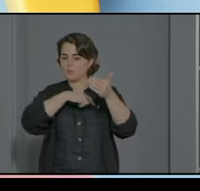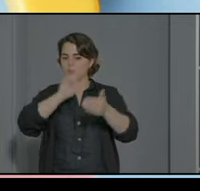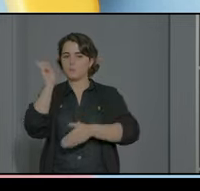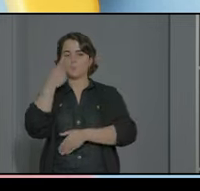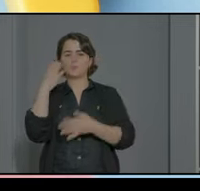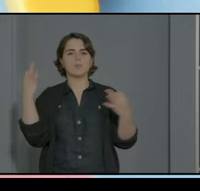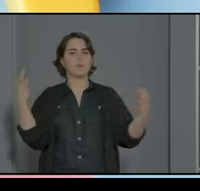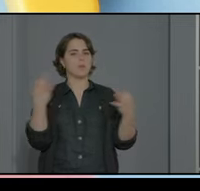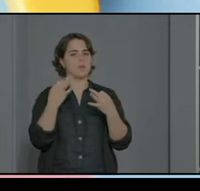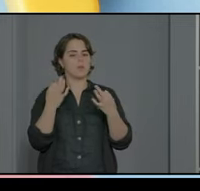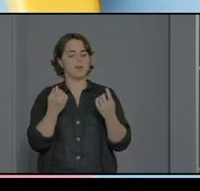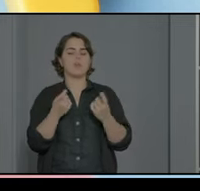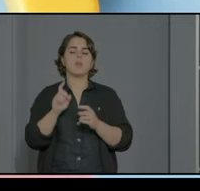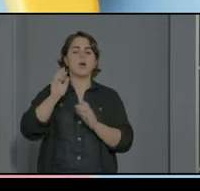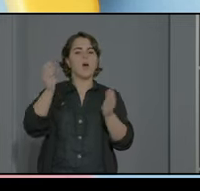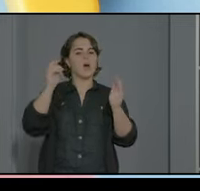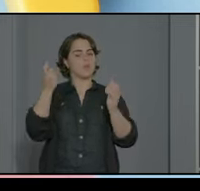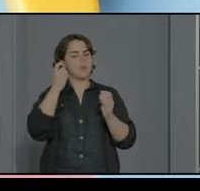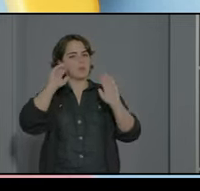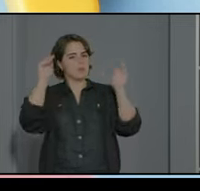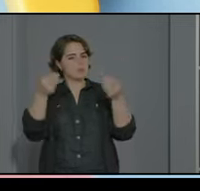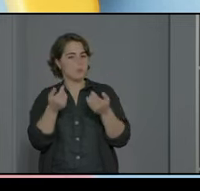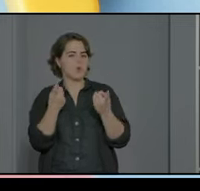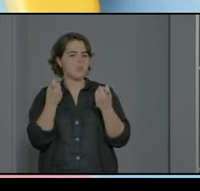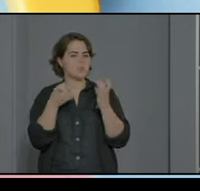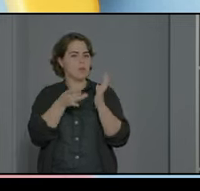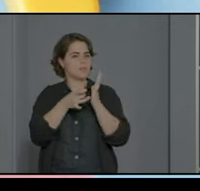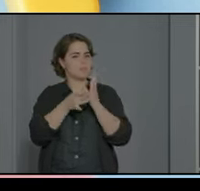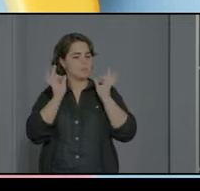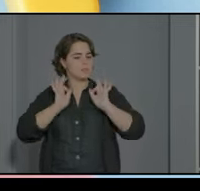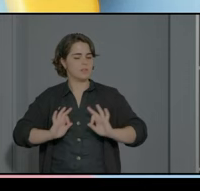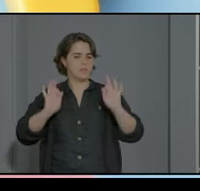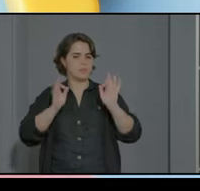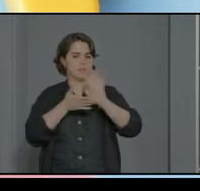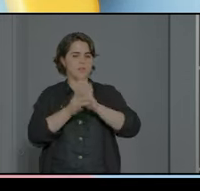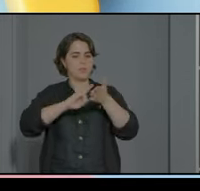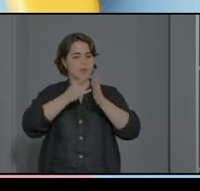de una educación de calidad para ellos y es donde construimos el proyecto inicial del centro